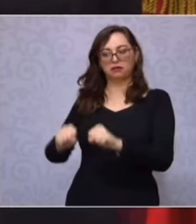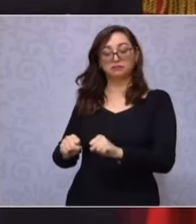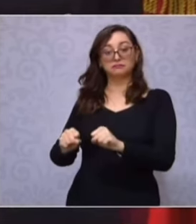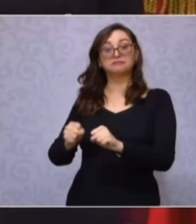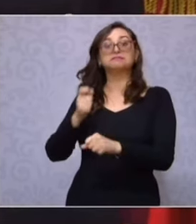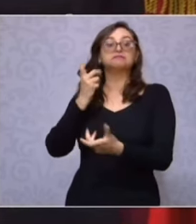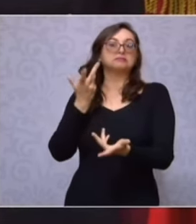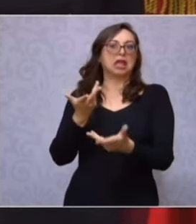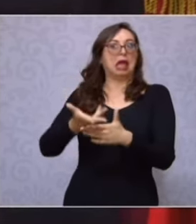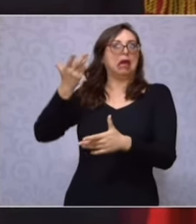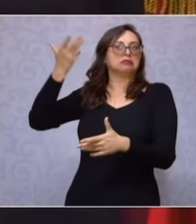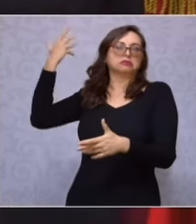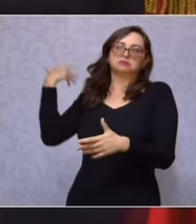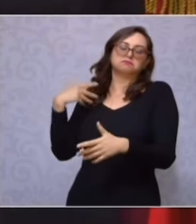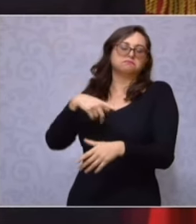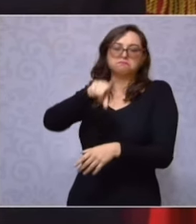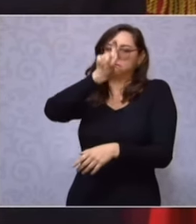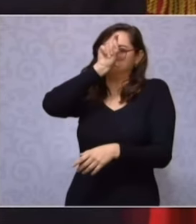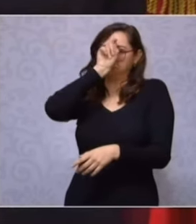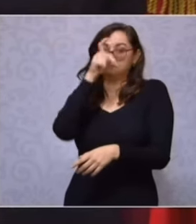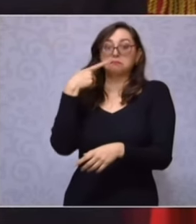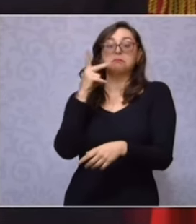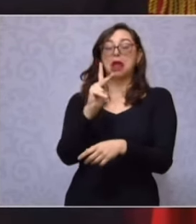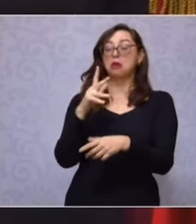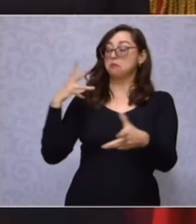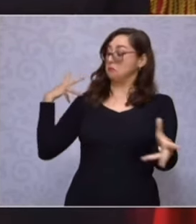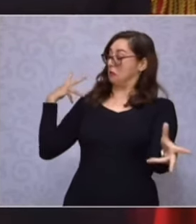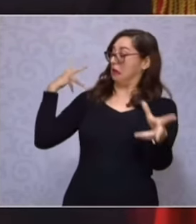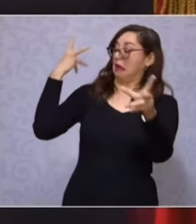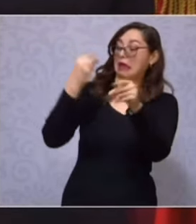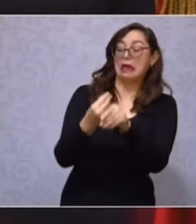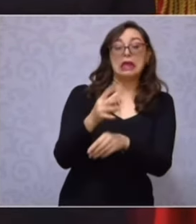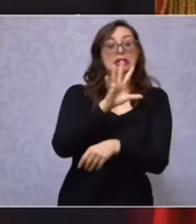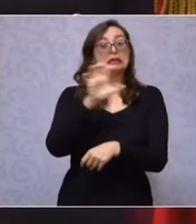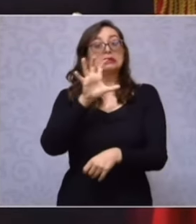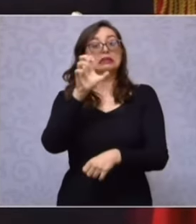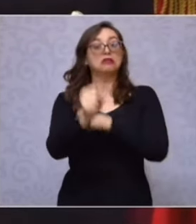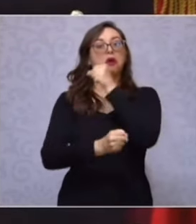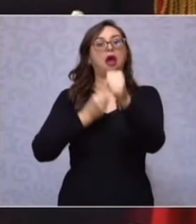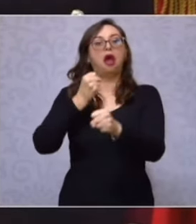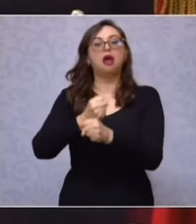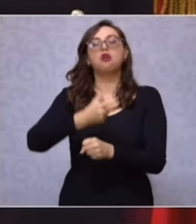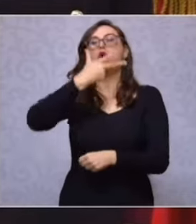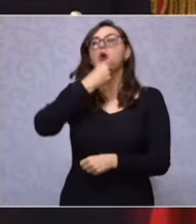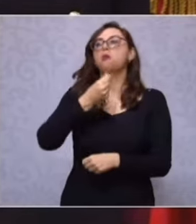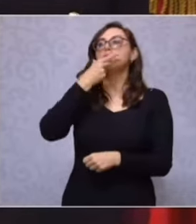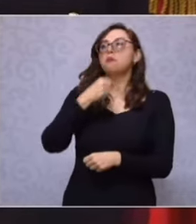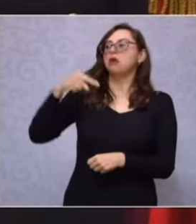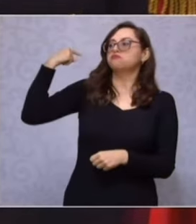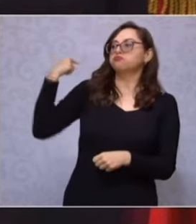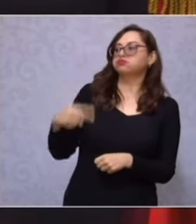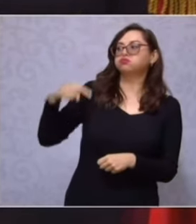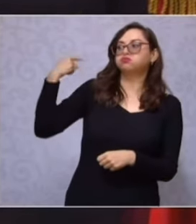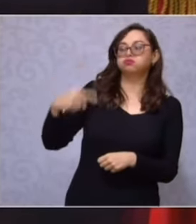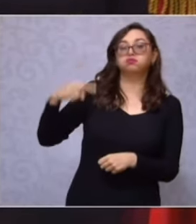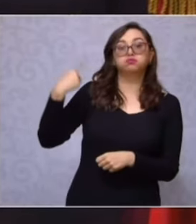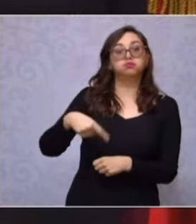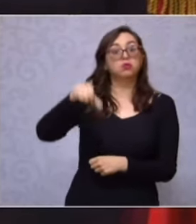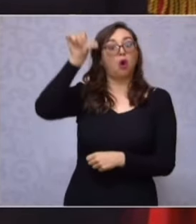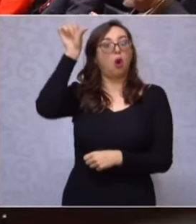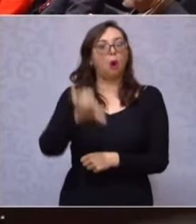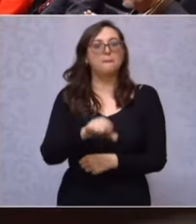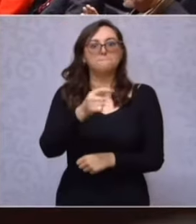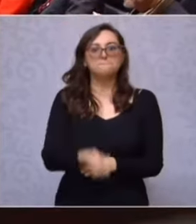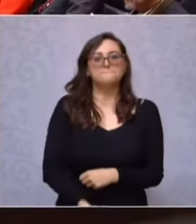de al menos 503 años, por primera vez llegamos las mujeres a conducir los destinos de nuestra hermosa